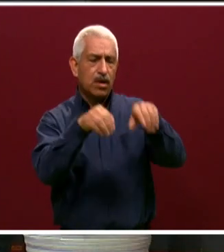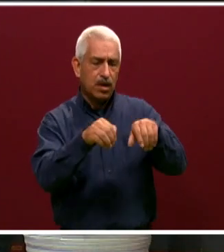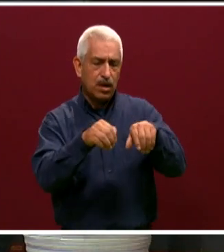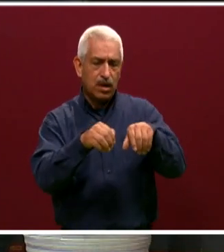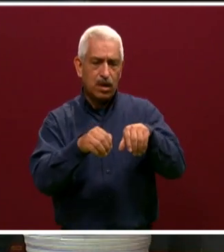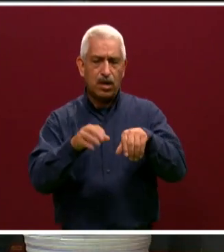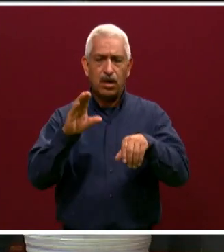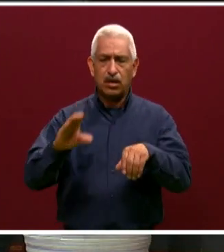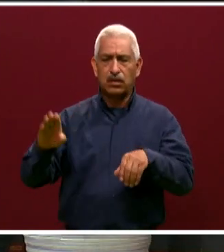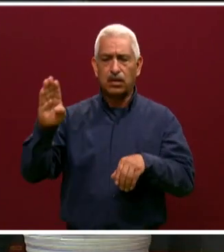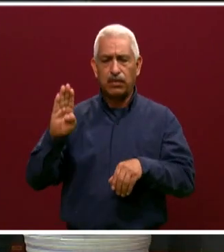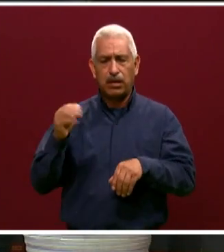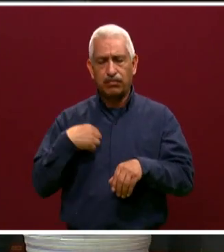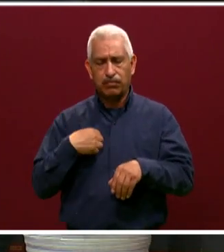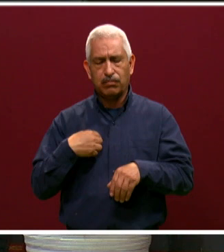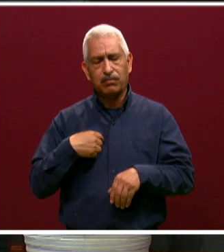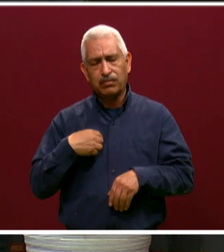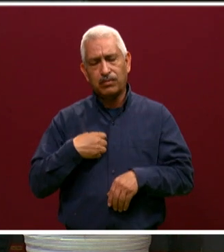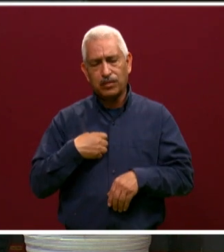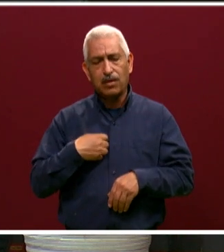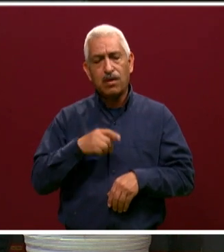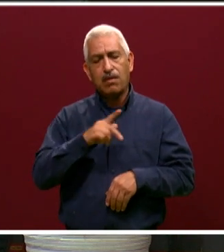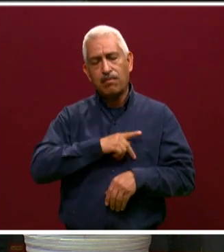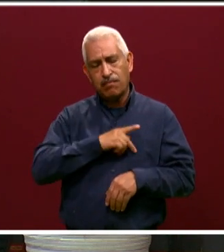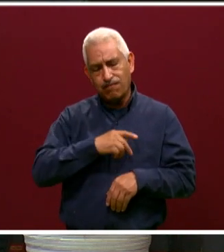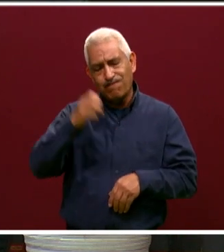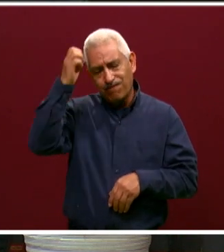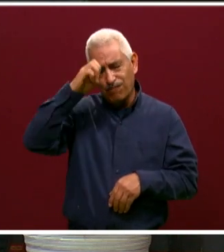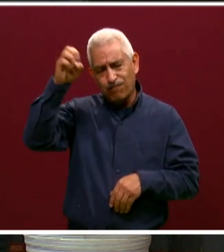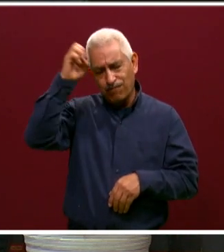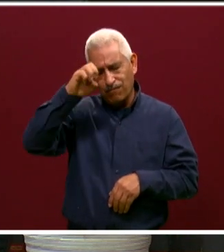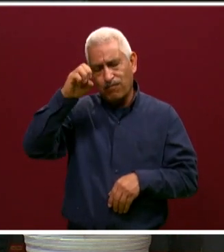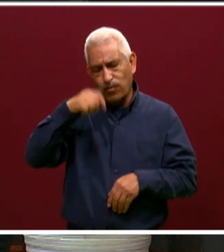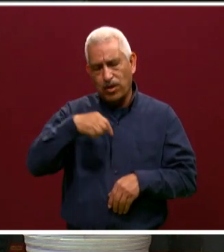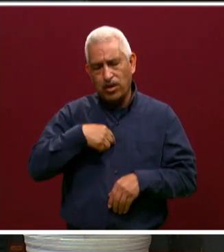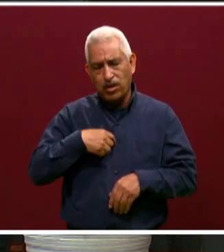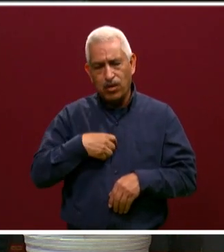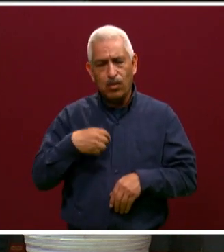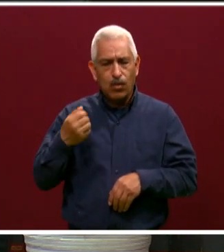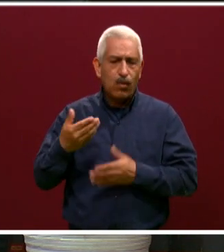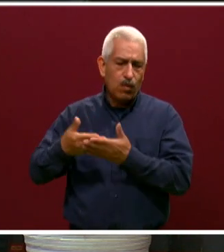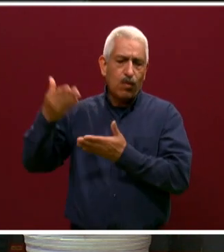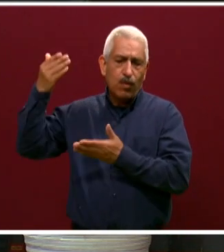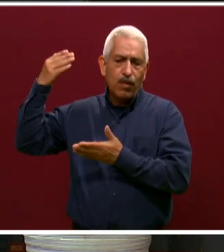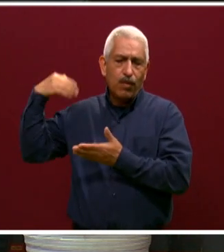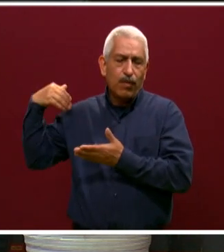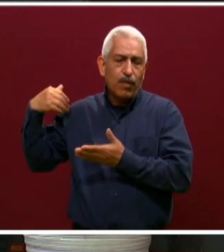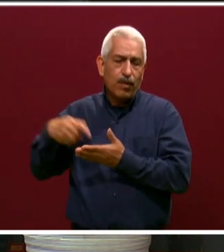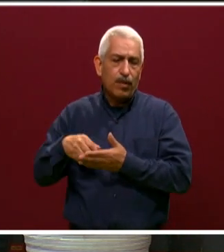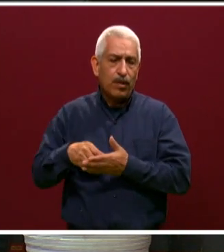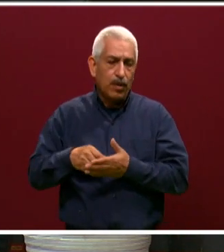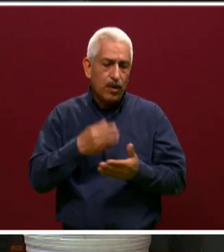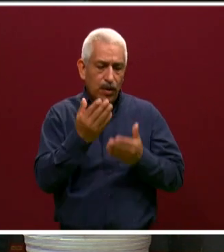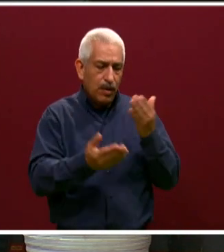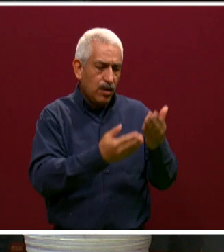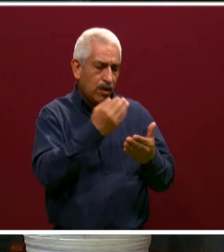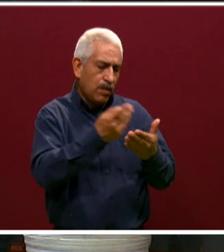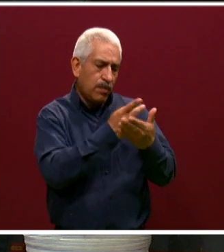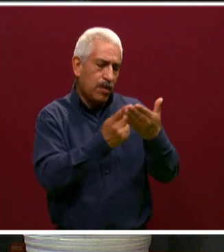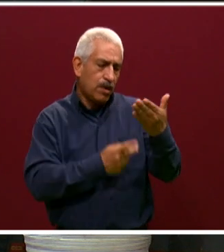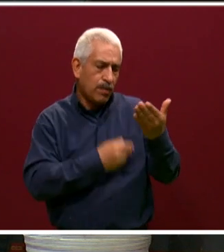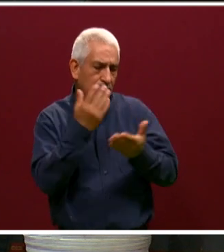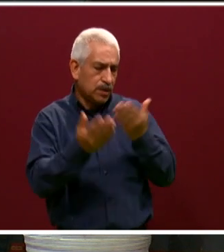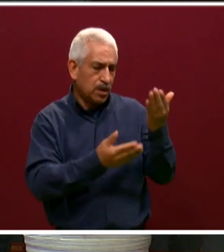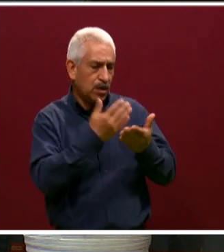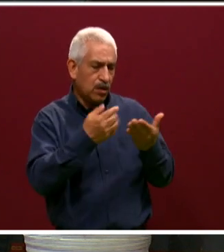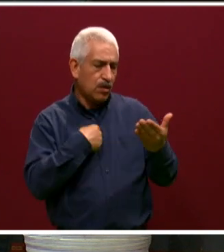personal, cuando entré al colegio como docente, lo que había en los programas de estudios que tenemos, cuando decimos que